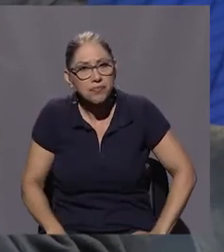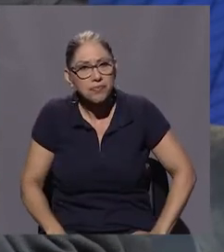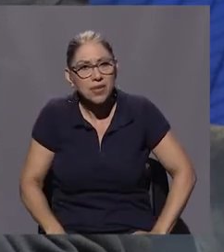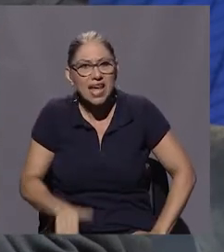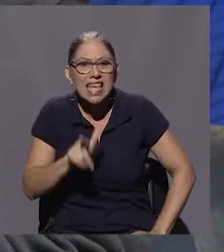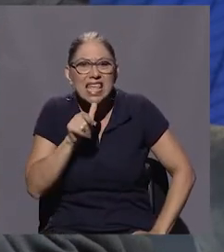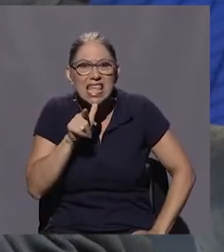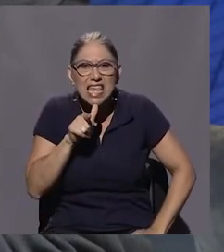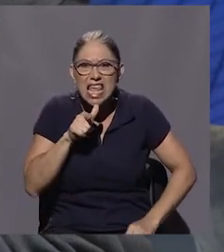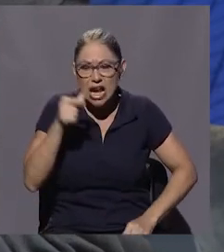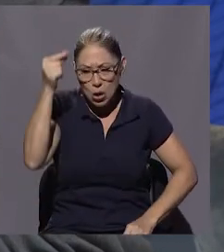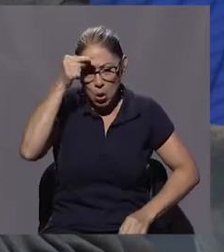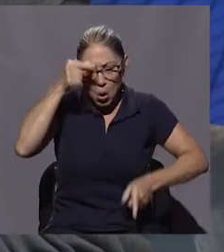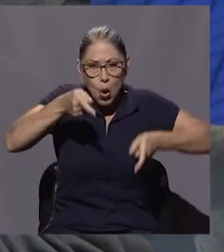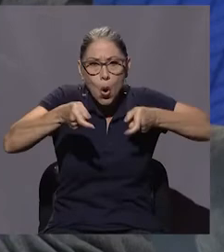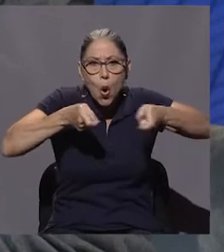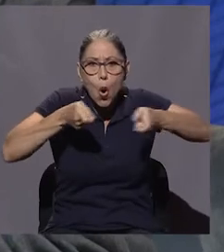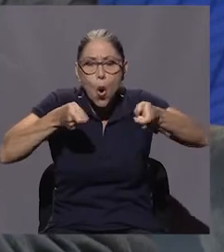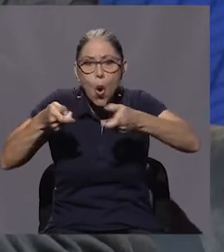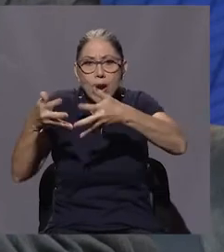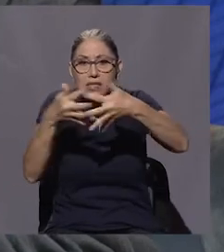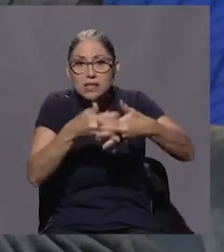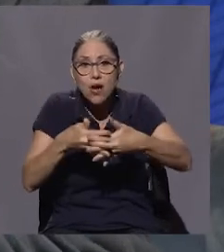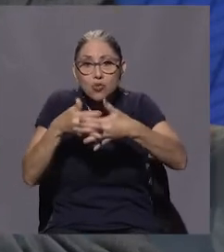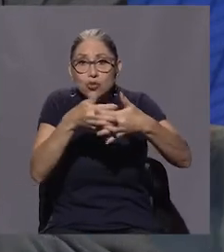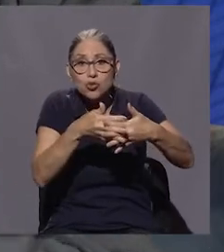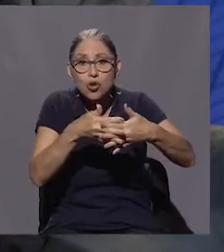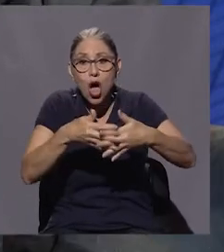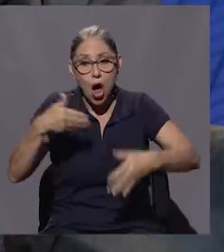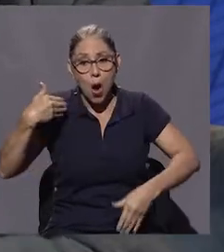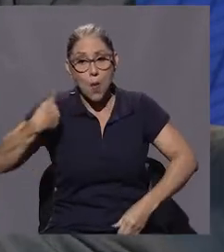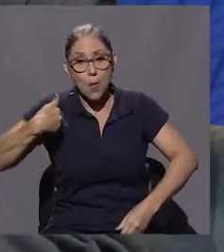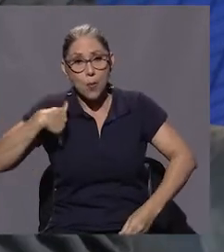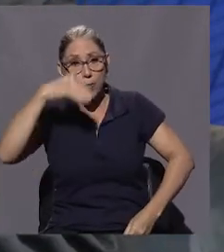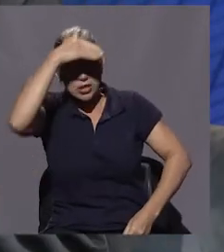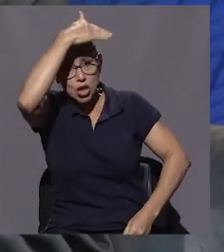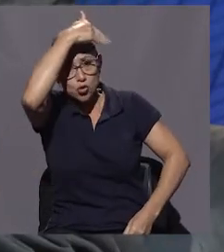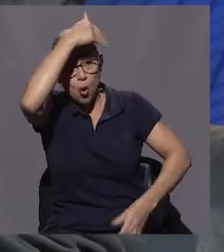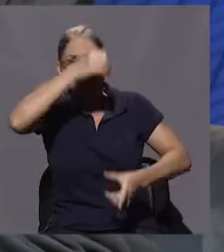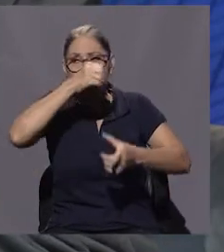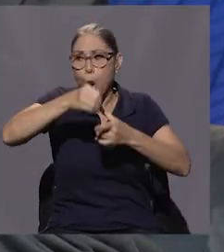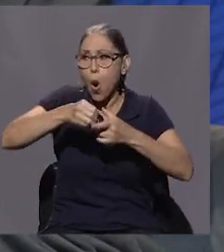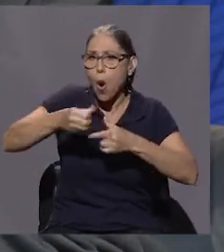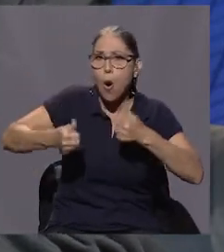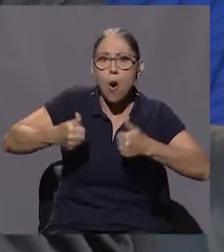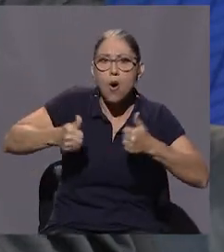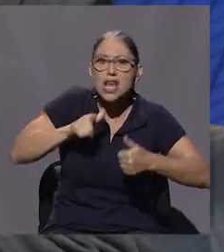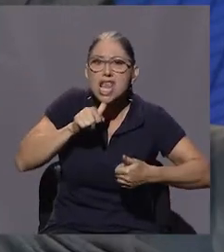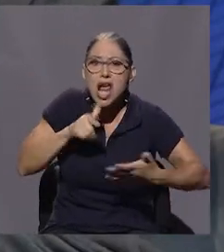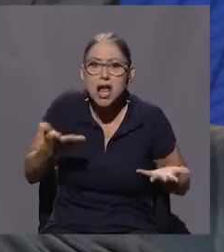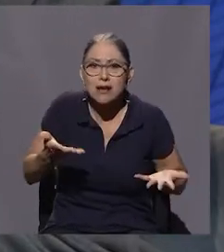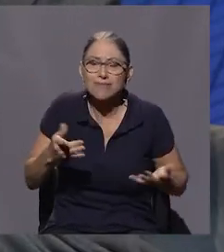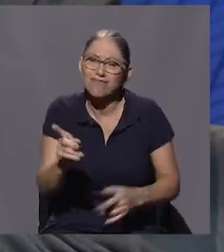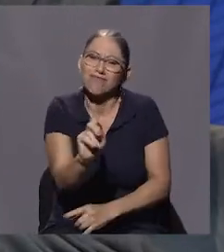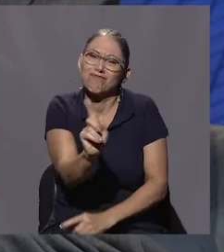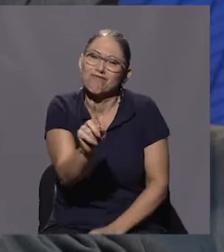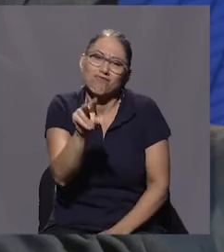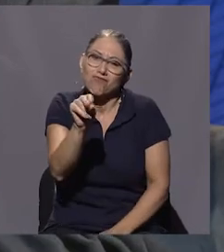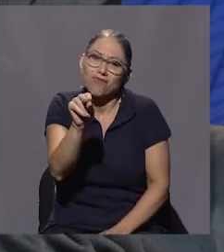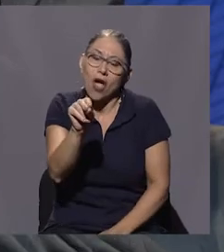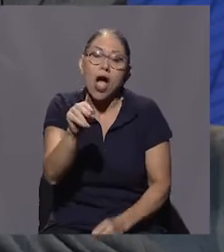¿quién iba a gobernar los Estados Unidos? ¿El Mr. Trump? No, es decir, corporaciones.